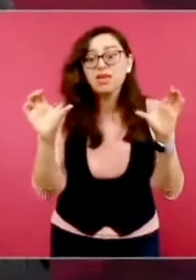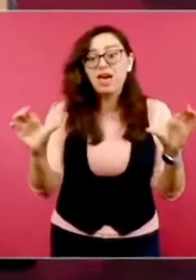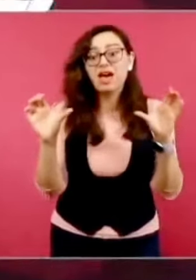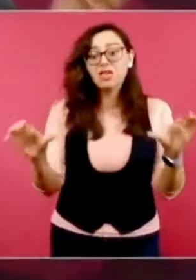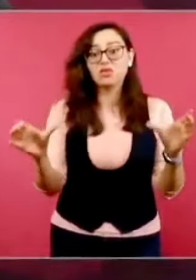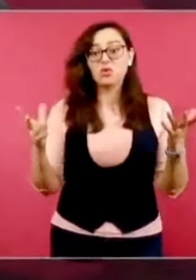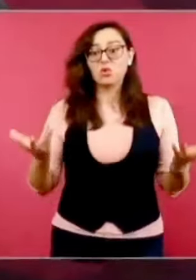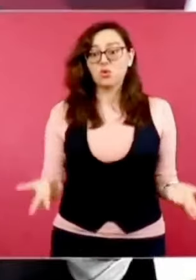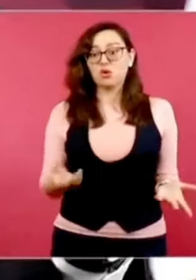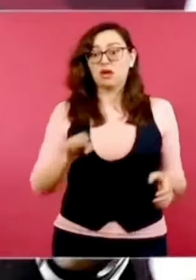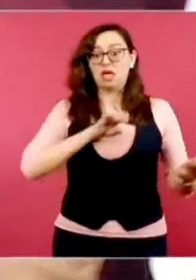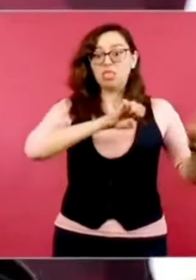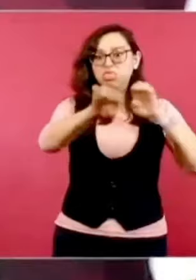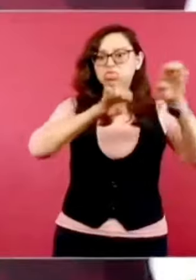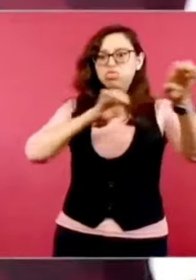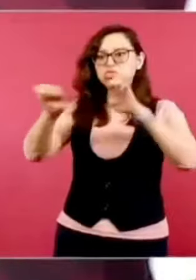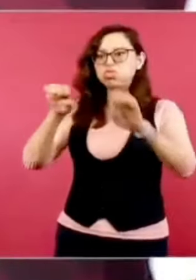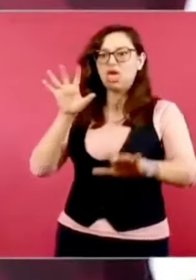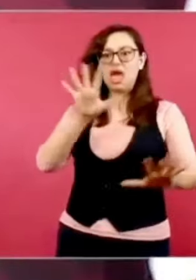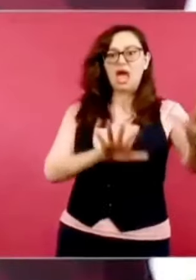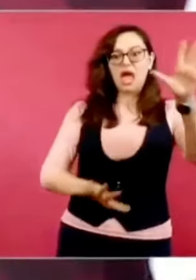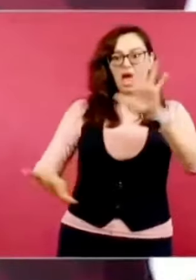no se dejen manipular,